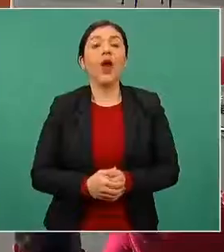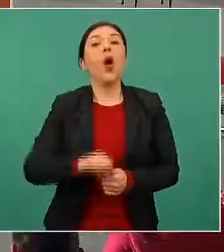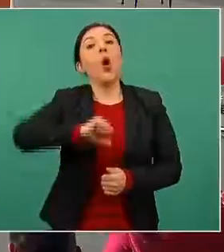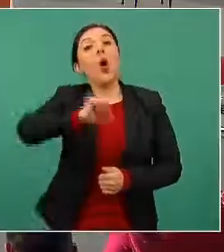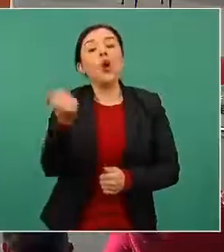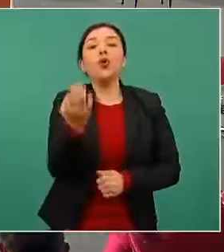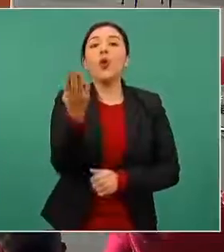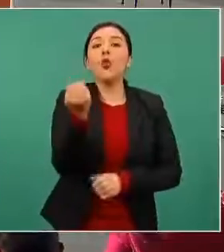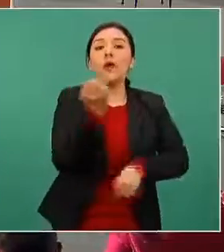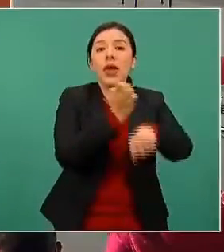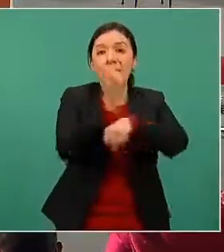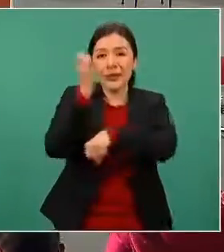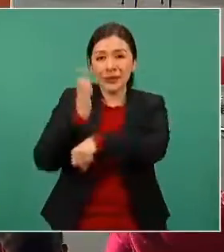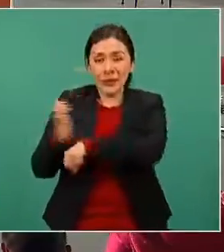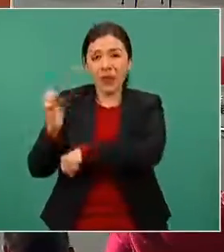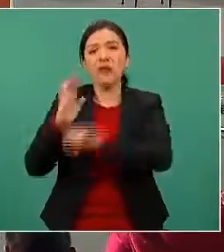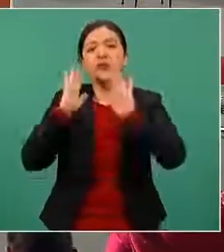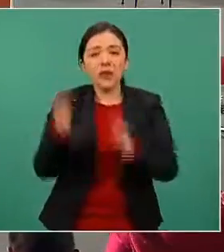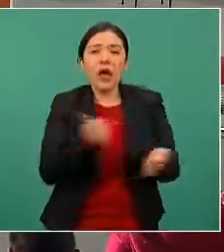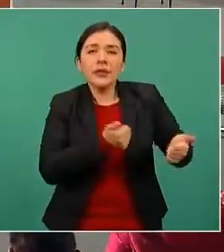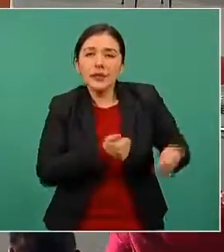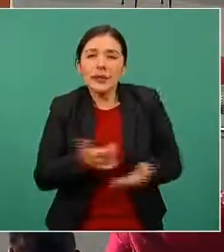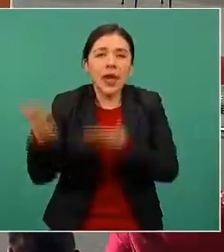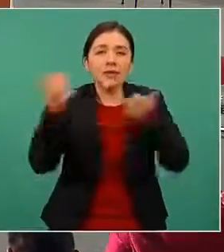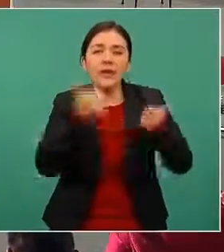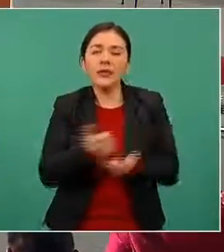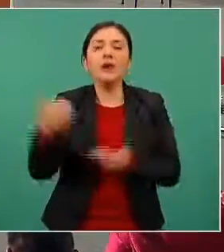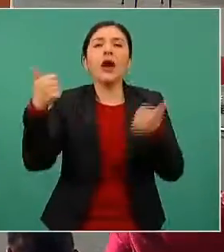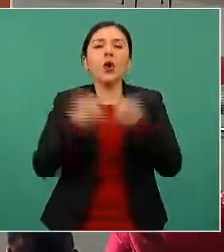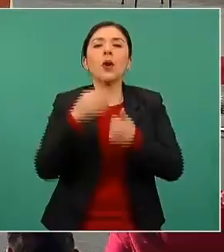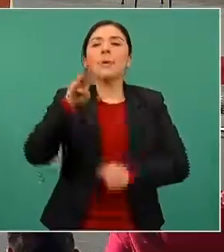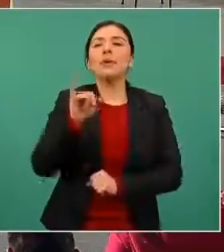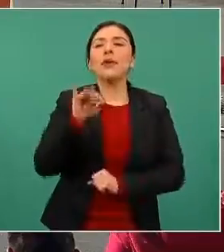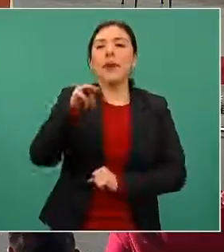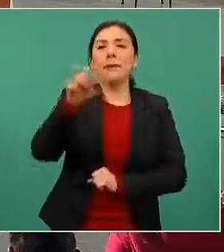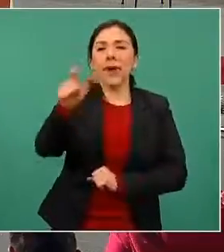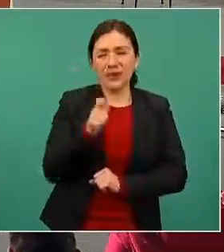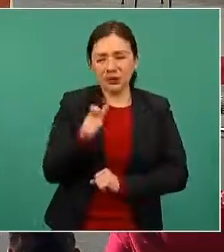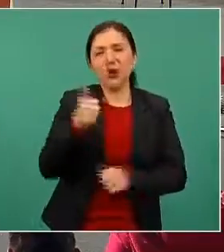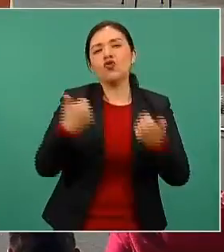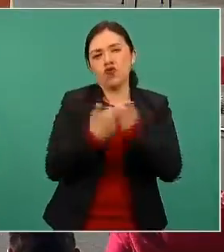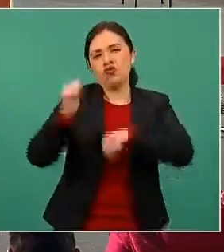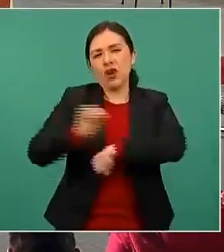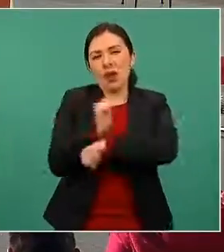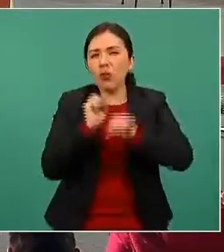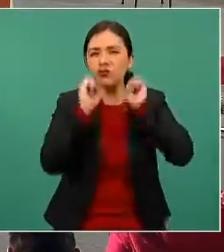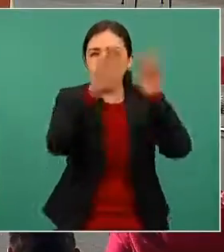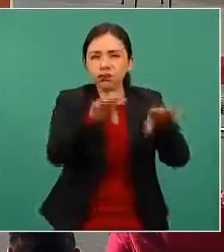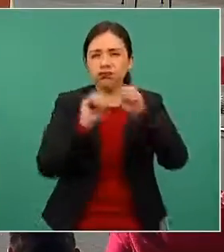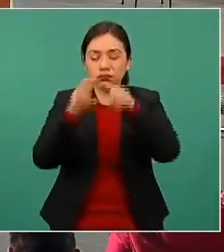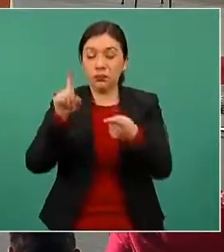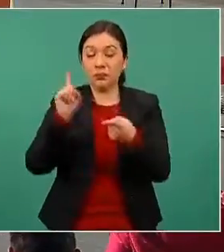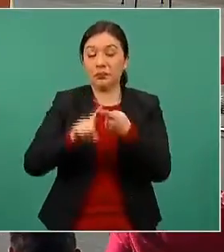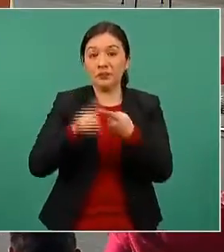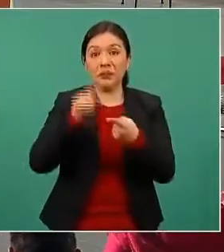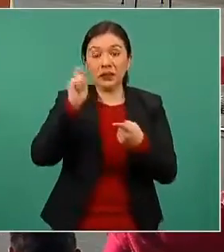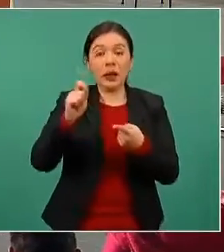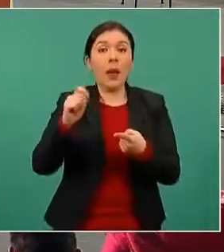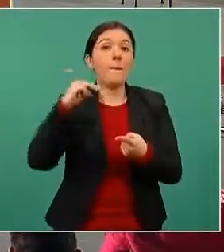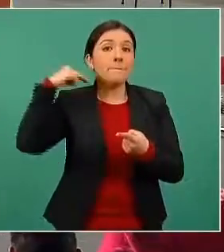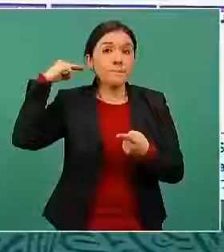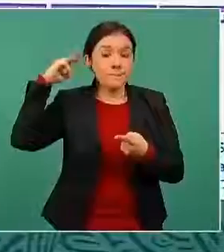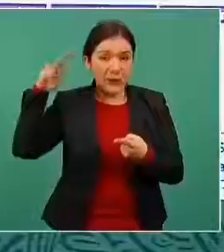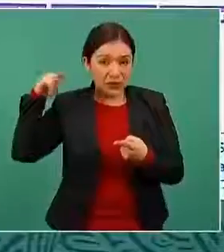entidades se les distribuyeron a partir de BIRMEX por rutas terrestres. La ruta 1 cubrió